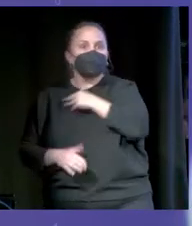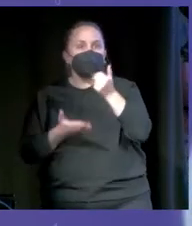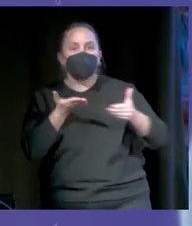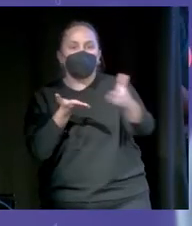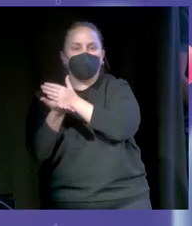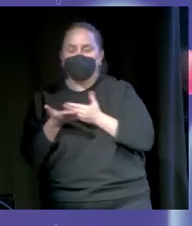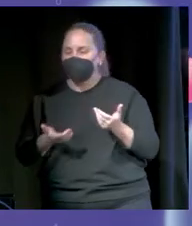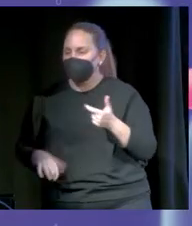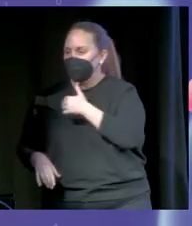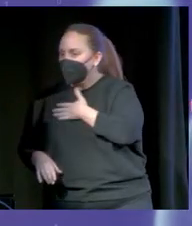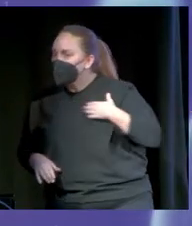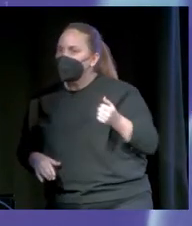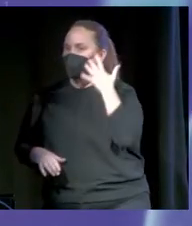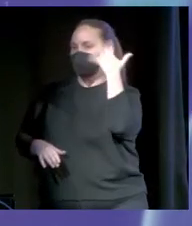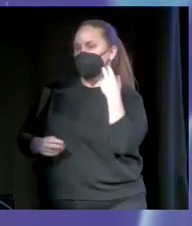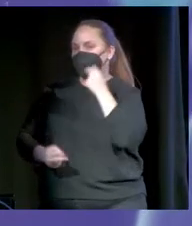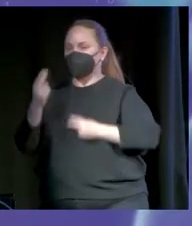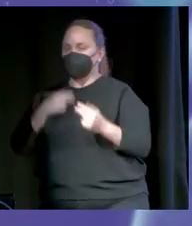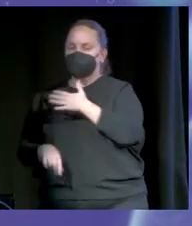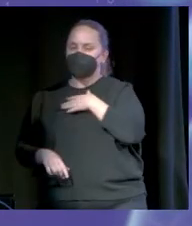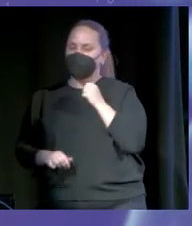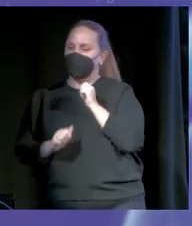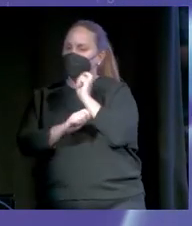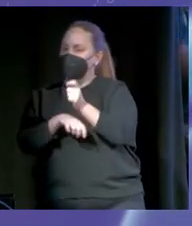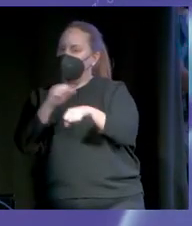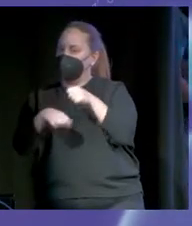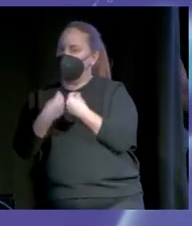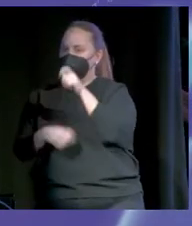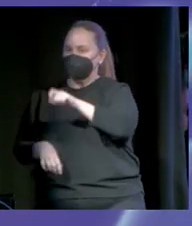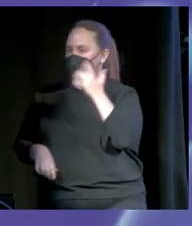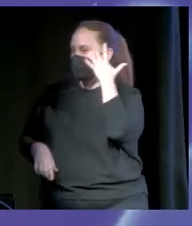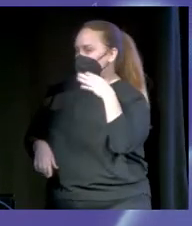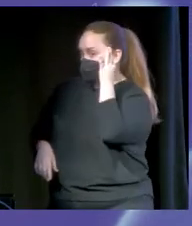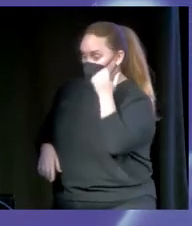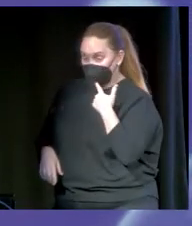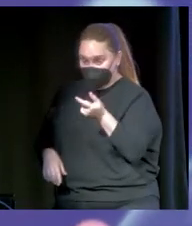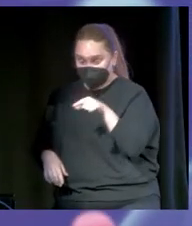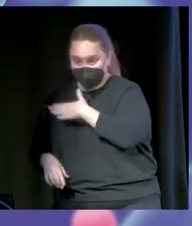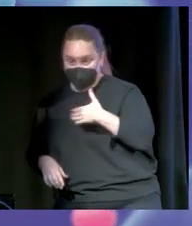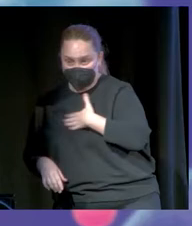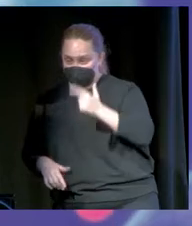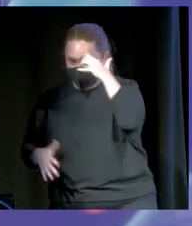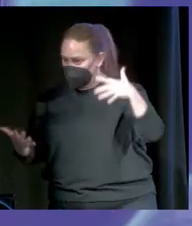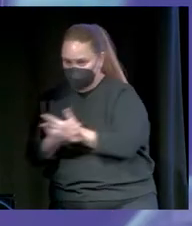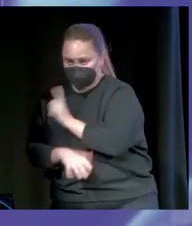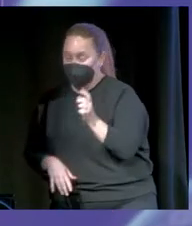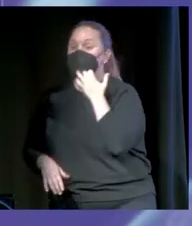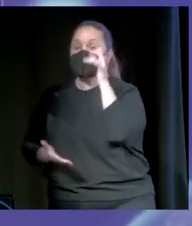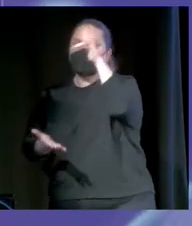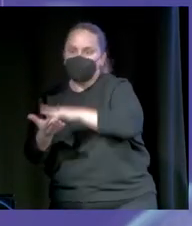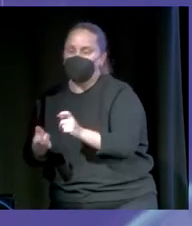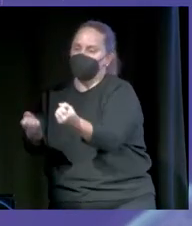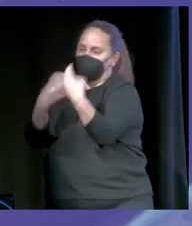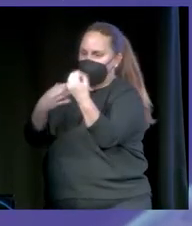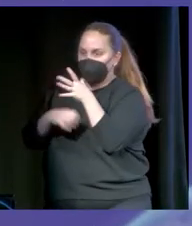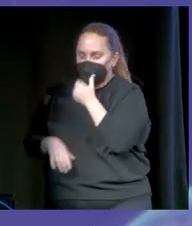dinero, porque quiero hacerme famoso, porque quiero ligar con famosas. Bueno, pues ya os digo yo que todas esas cosas no van a pasar. Y si pasan, que alguien me diga el secreto,